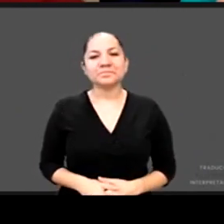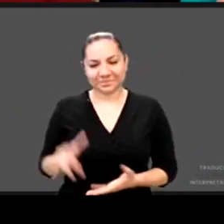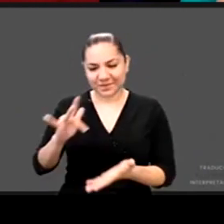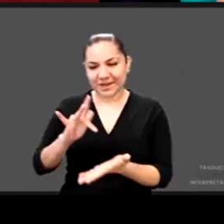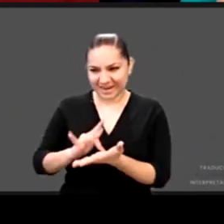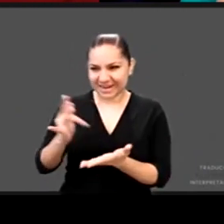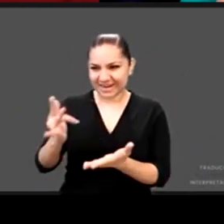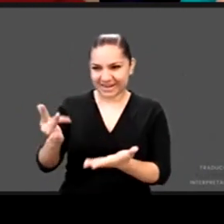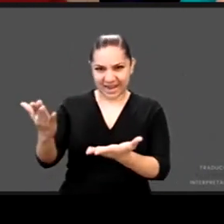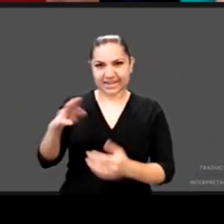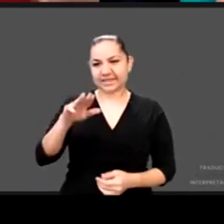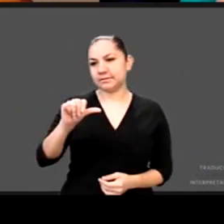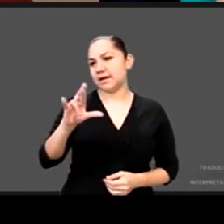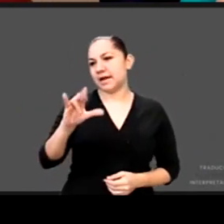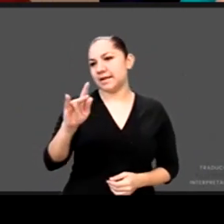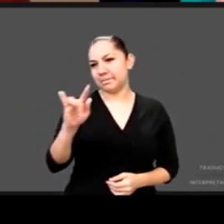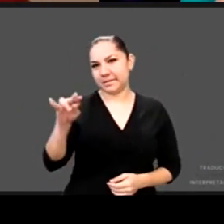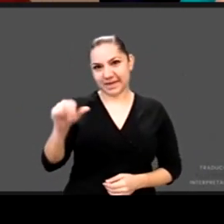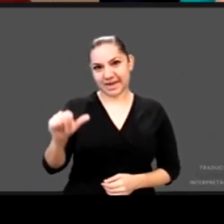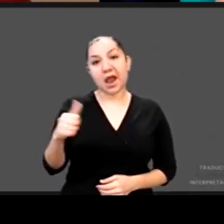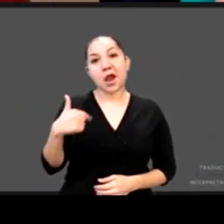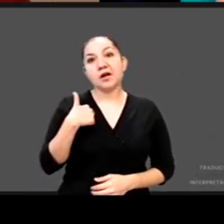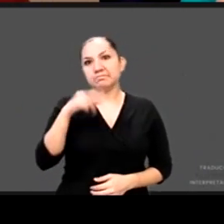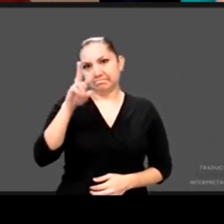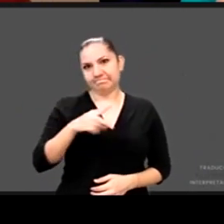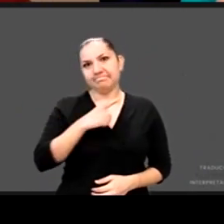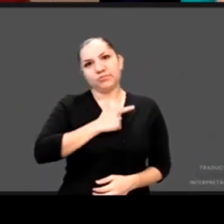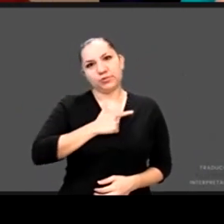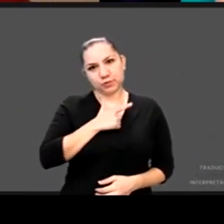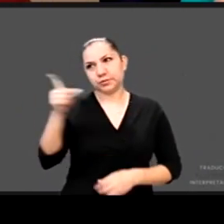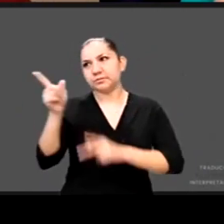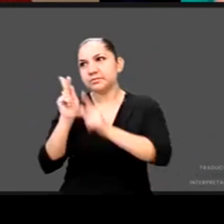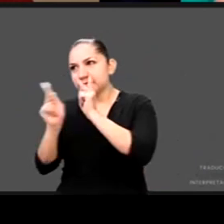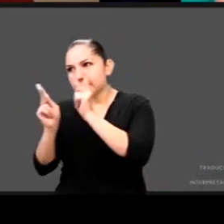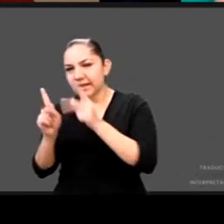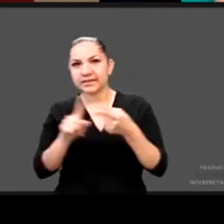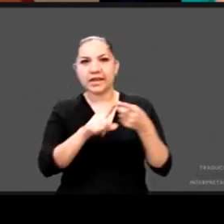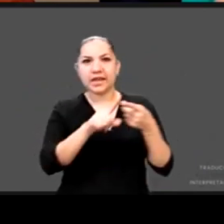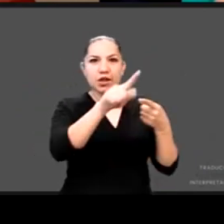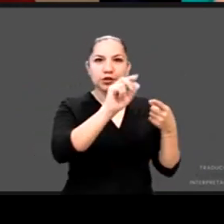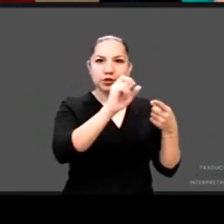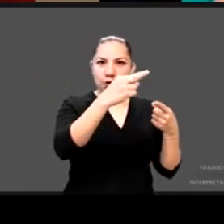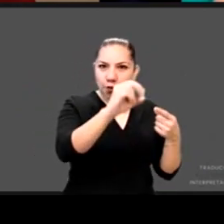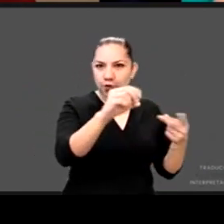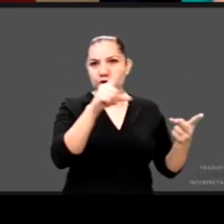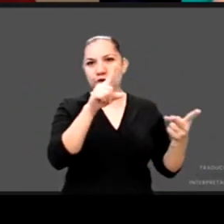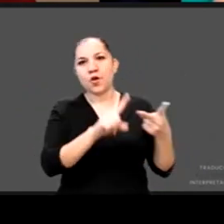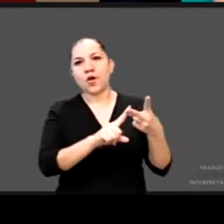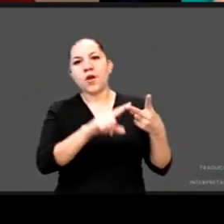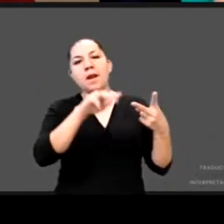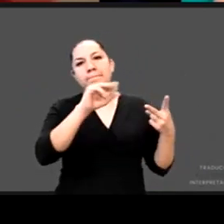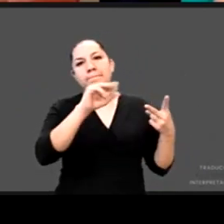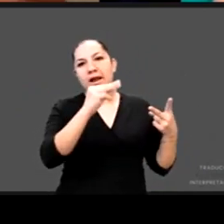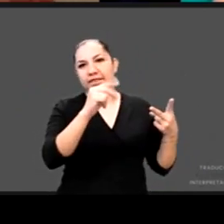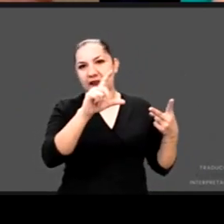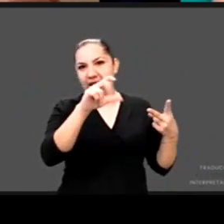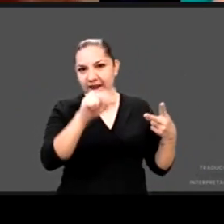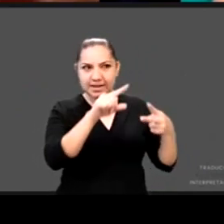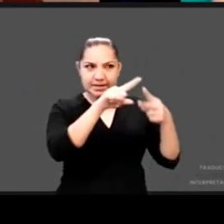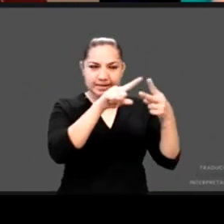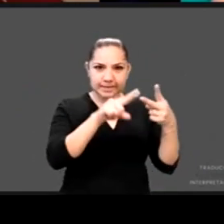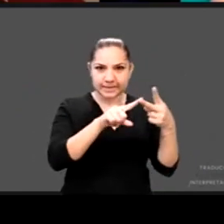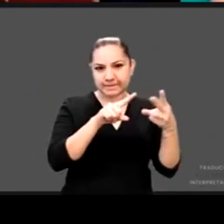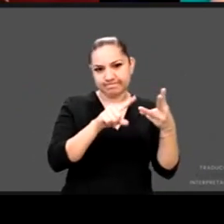Me encanta estar aquí contigo, con Toño Rizzoli, con Malena de Luna, que tenemos este compromiso